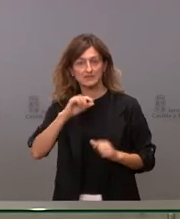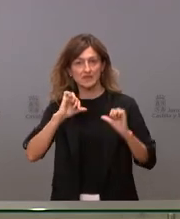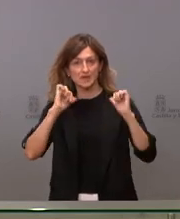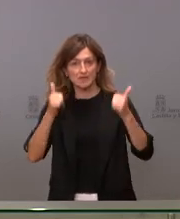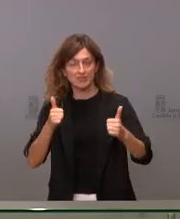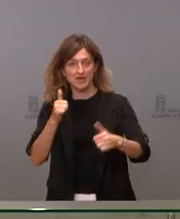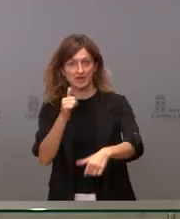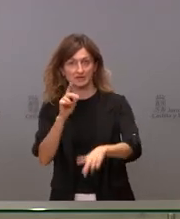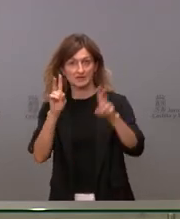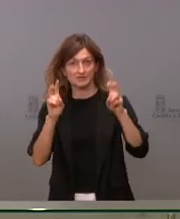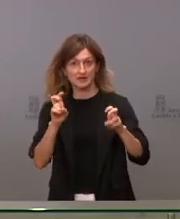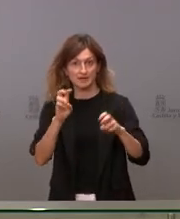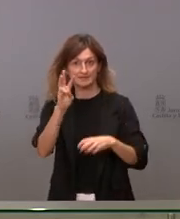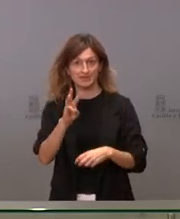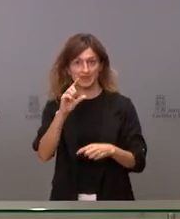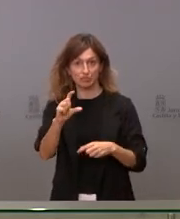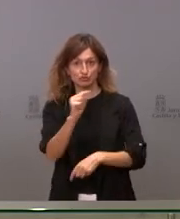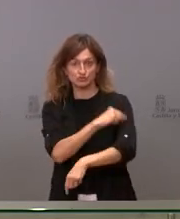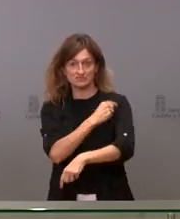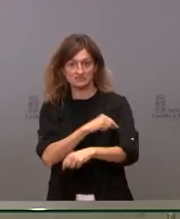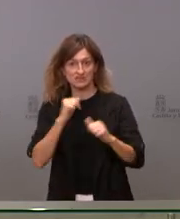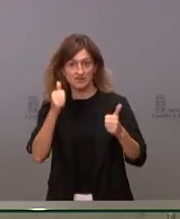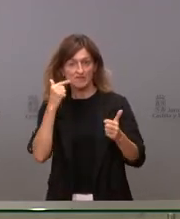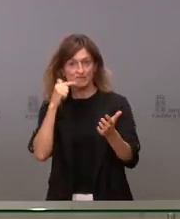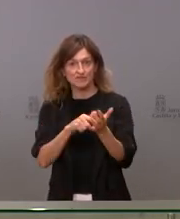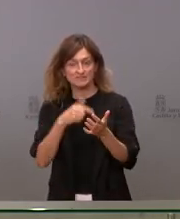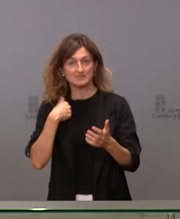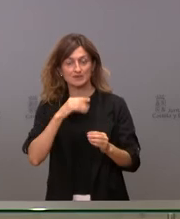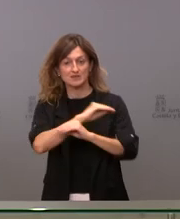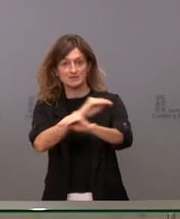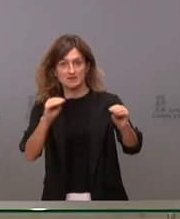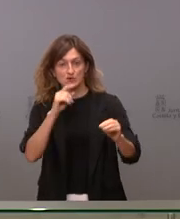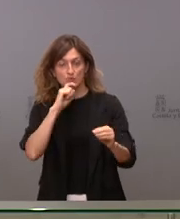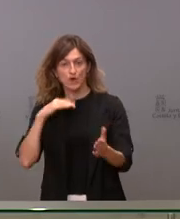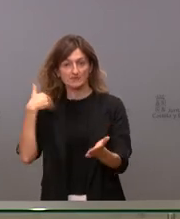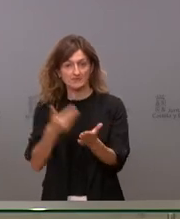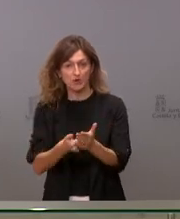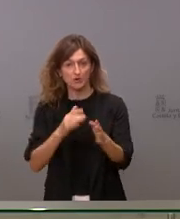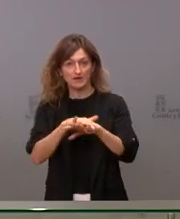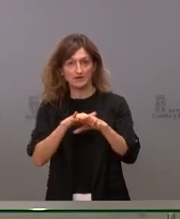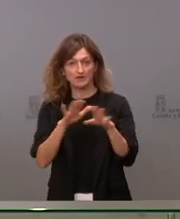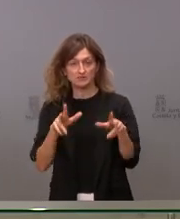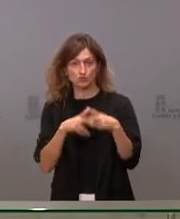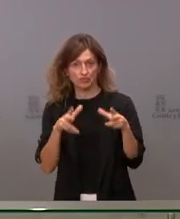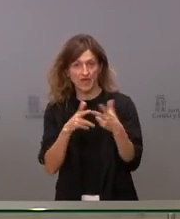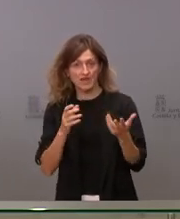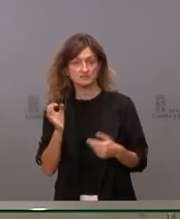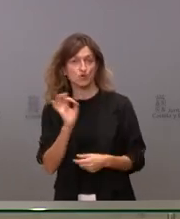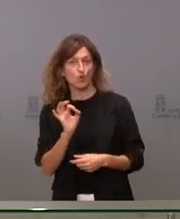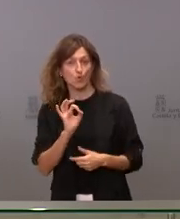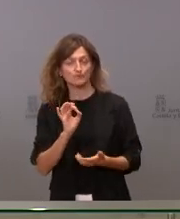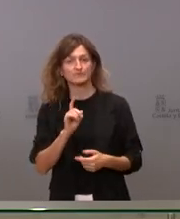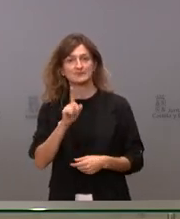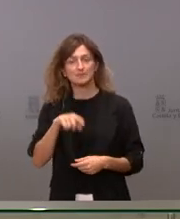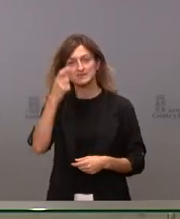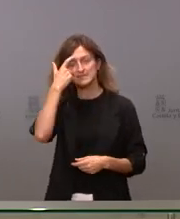administrar esa tercera dosis, saber si los llamamientos van a ser como hasta ahora, a través de las redes sociales, y luego saber en qué